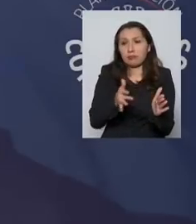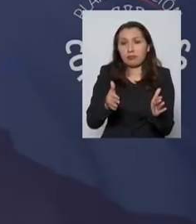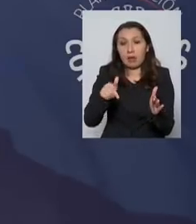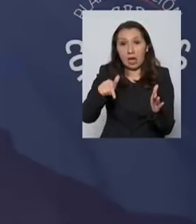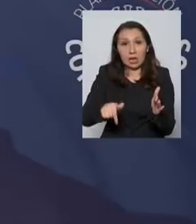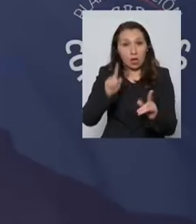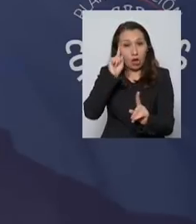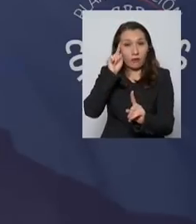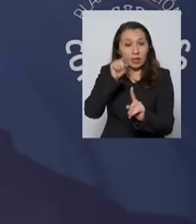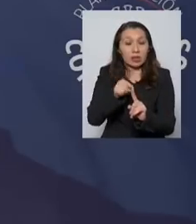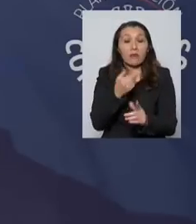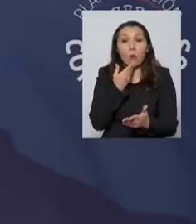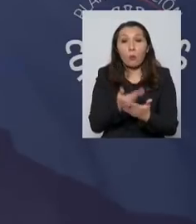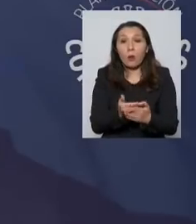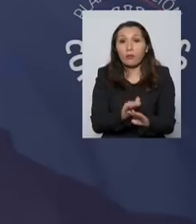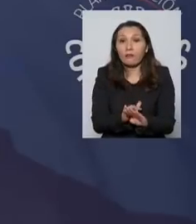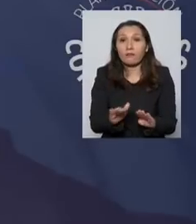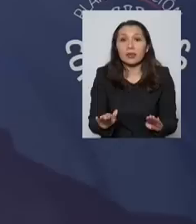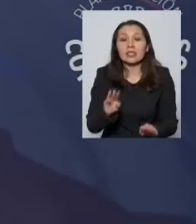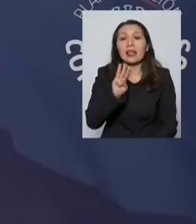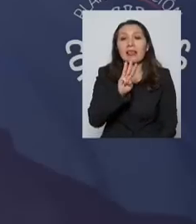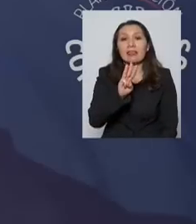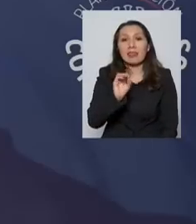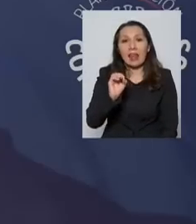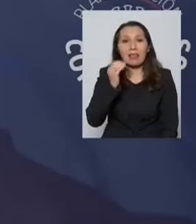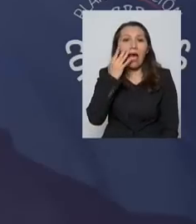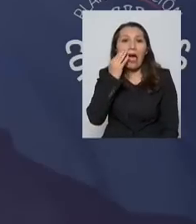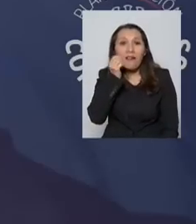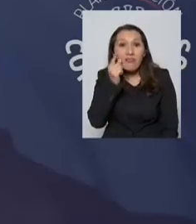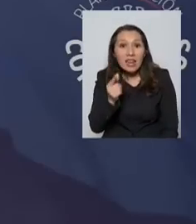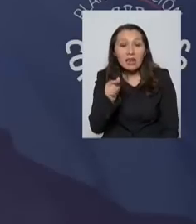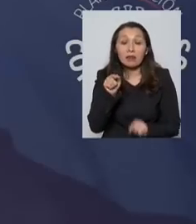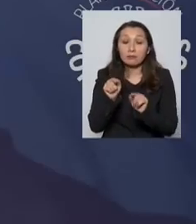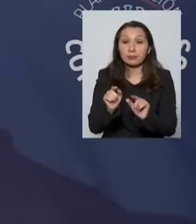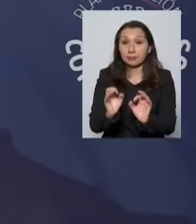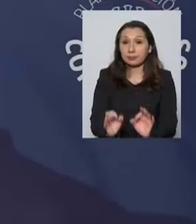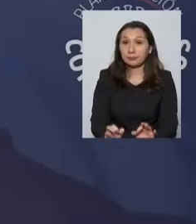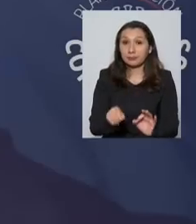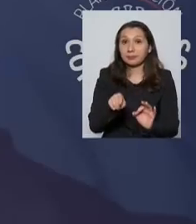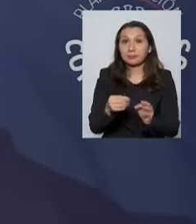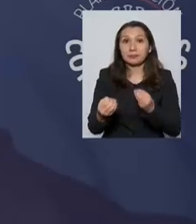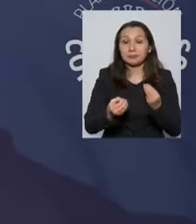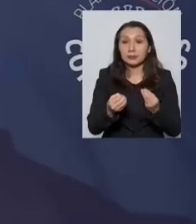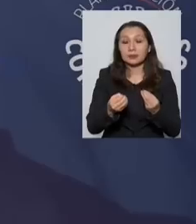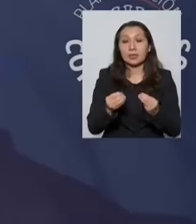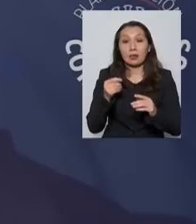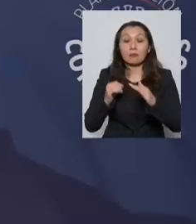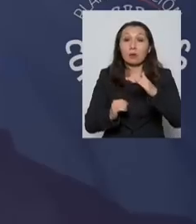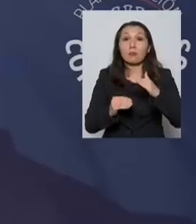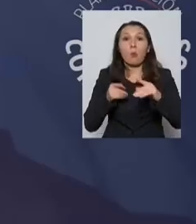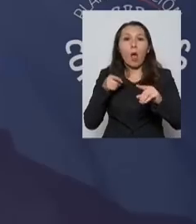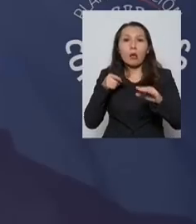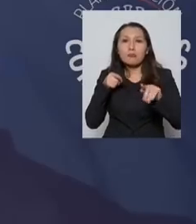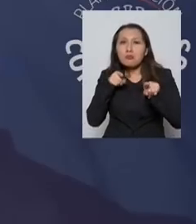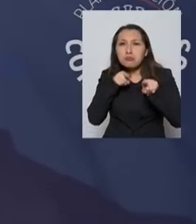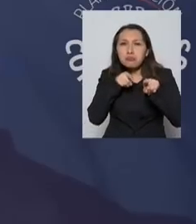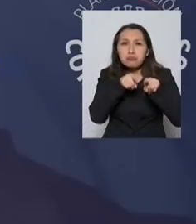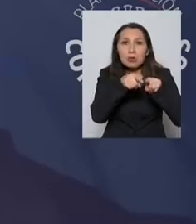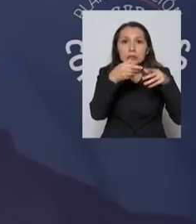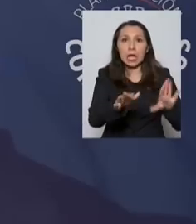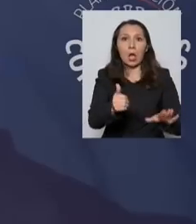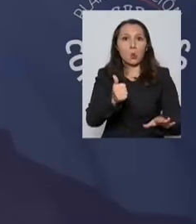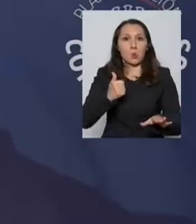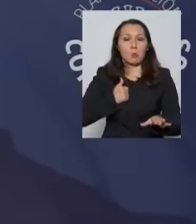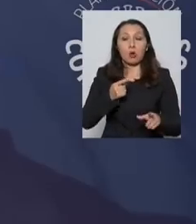en nuestro objetivo, el 30 de abril. Efectivamente, la meta ya está cumplida, porque nosotros